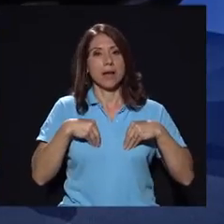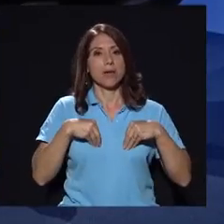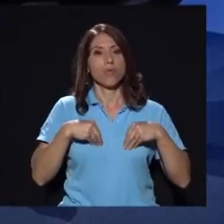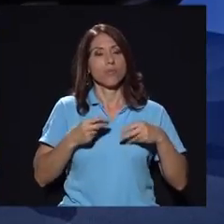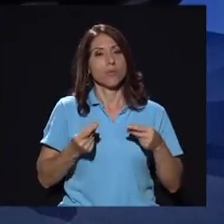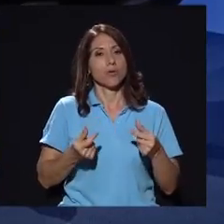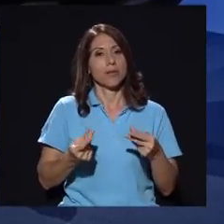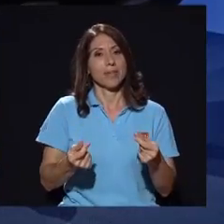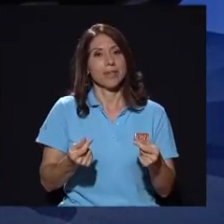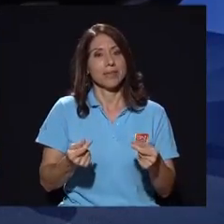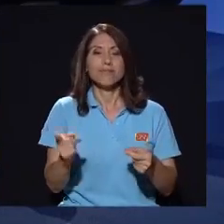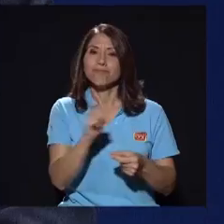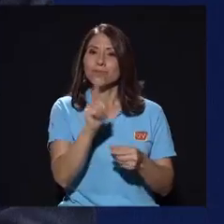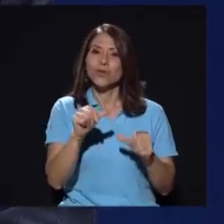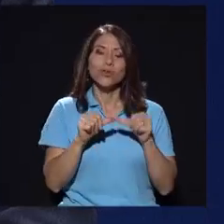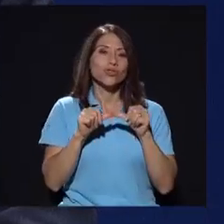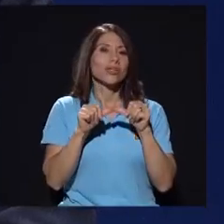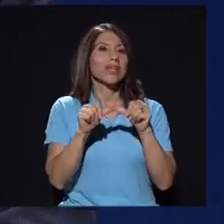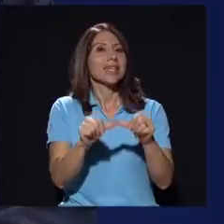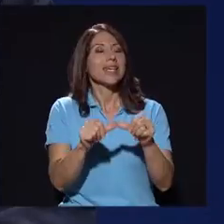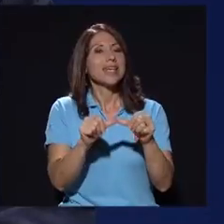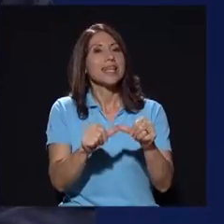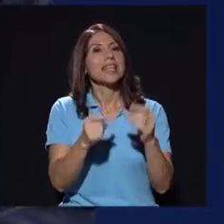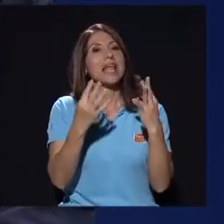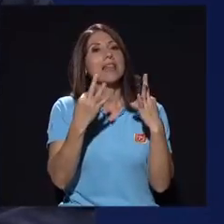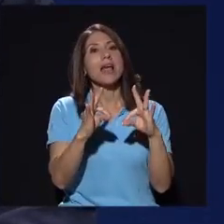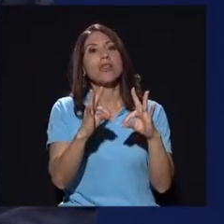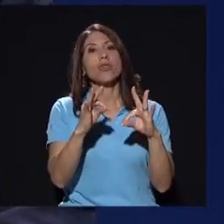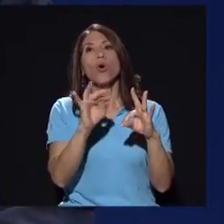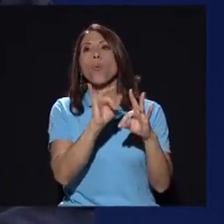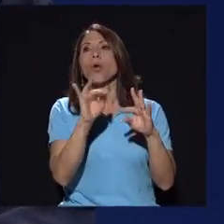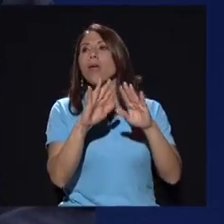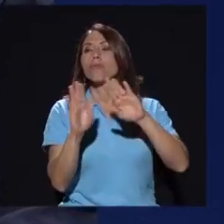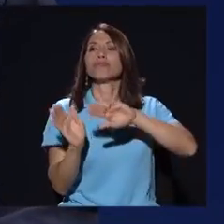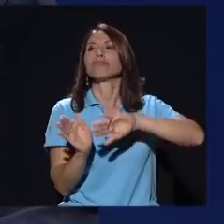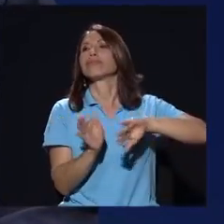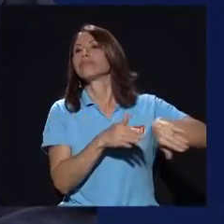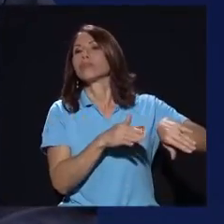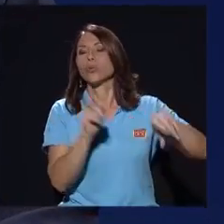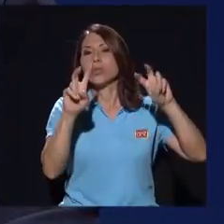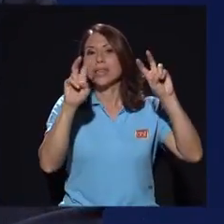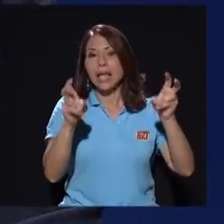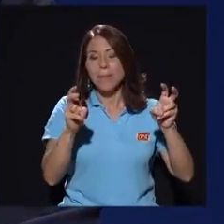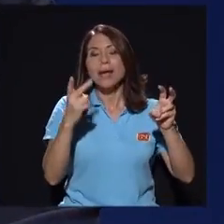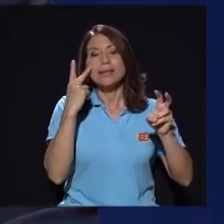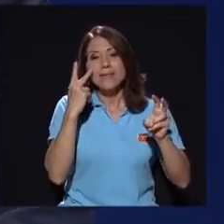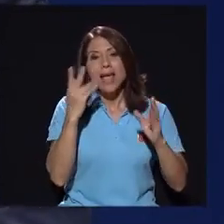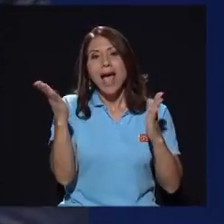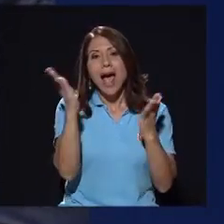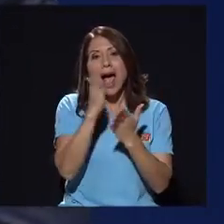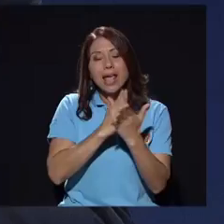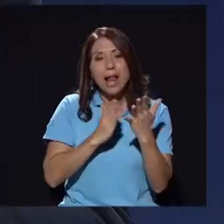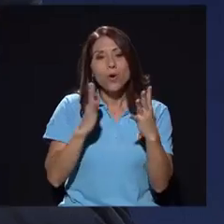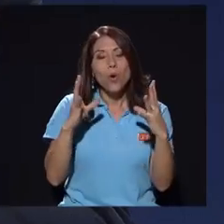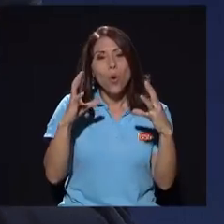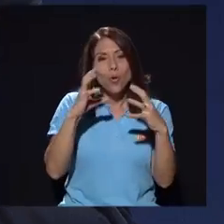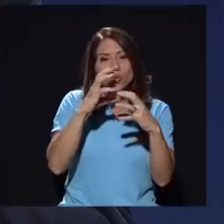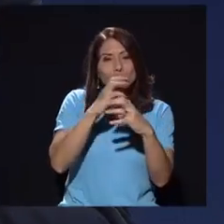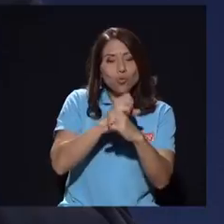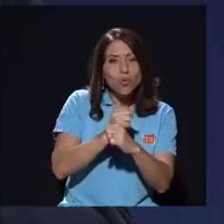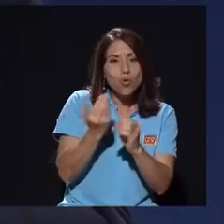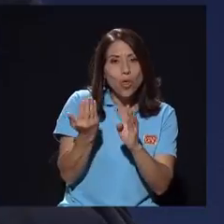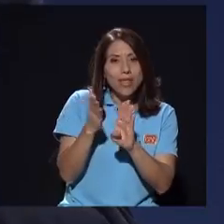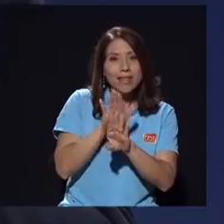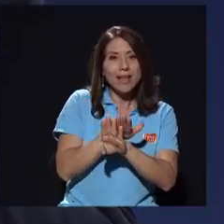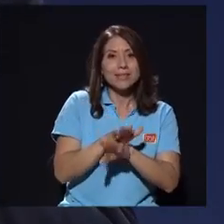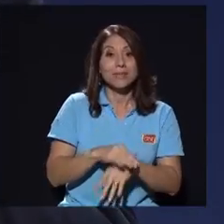no dejar y no seguir tratando de bajarle el piso a un tema que evidentemente hay algo oscuro detrás vean como eso